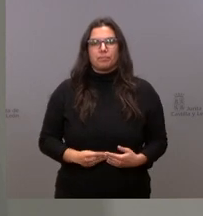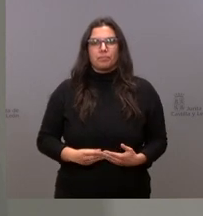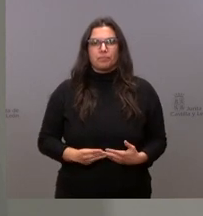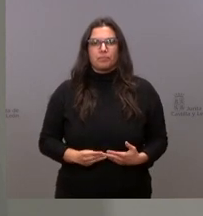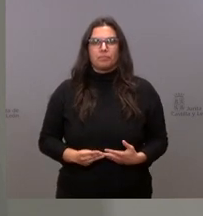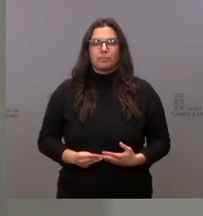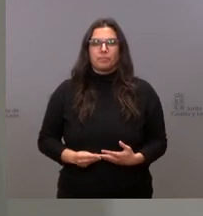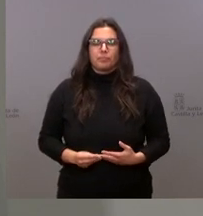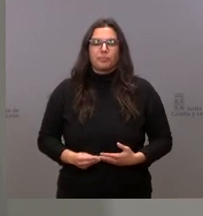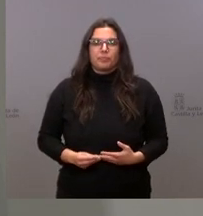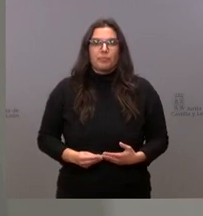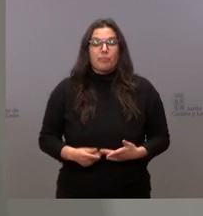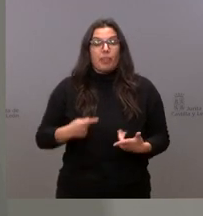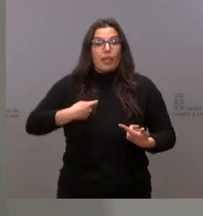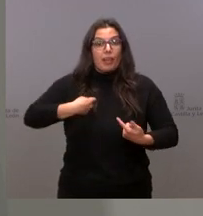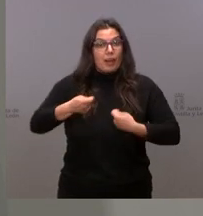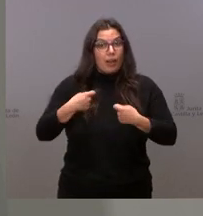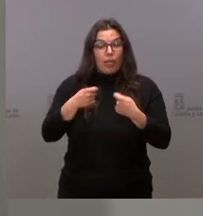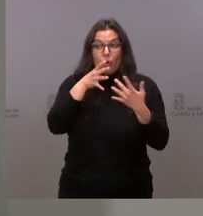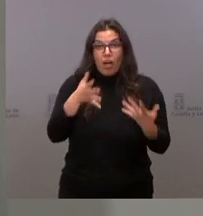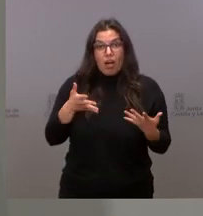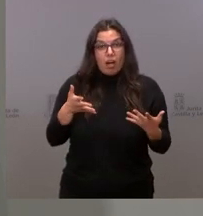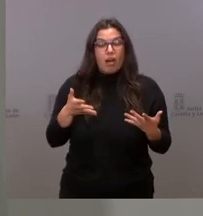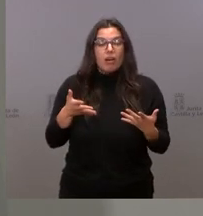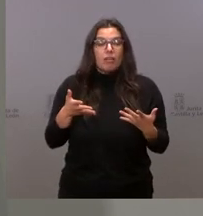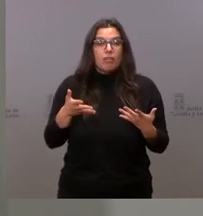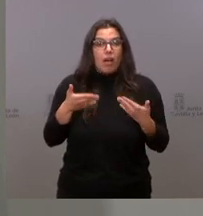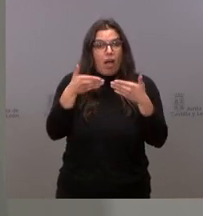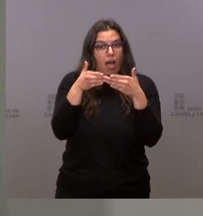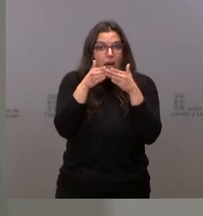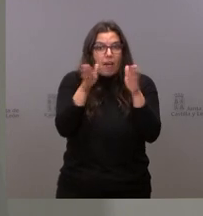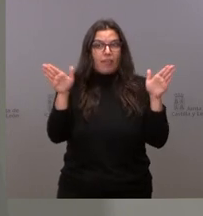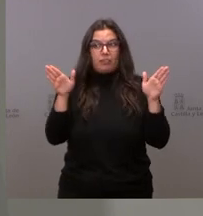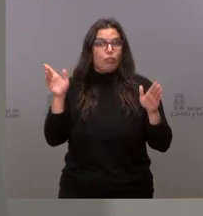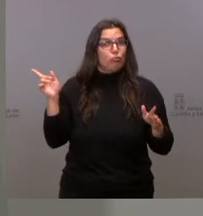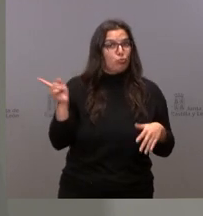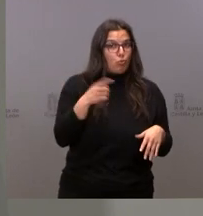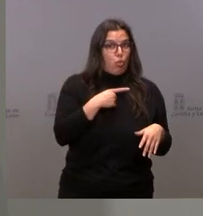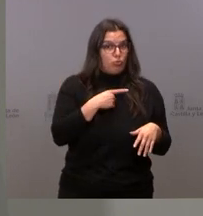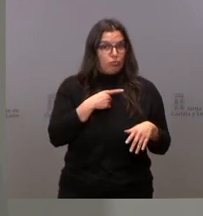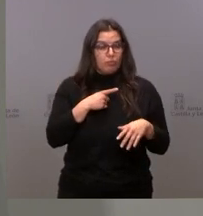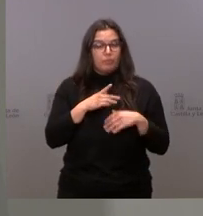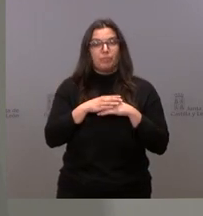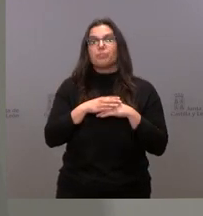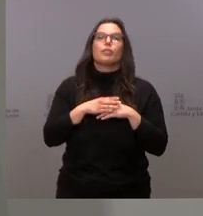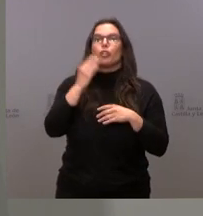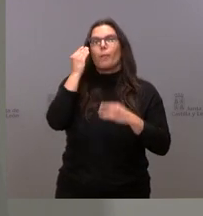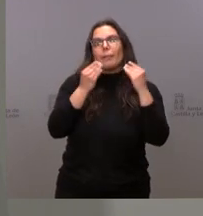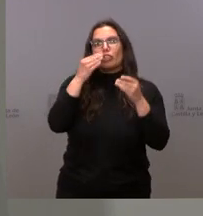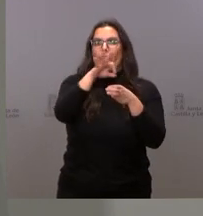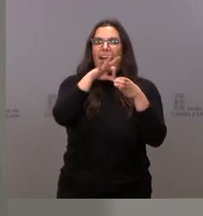Bueno, la negociación está en este momento abierta con todo el mundo. Yo creo que hay que tomar menos cafés.